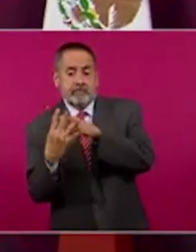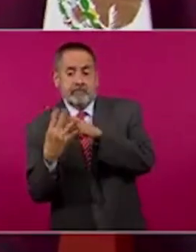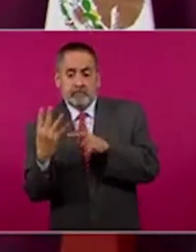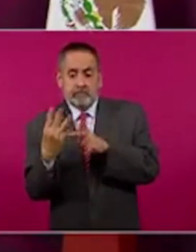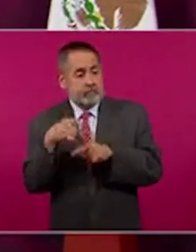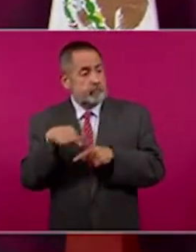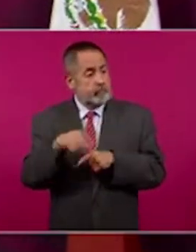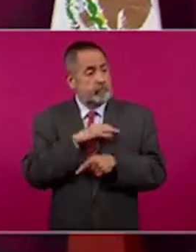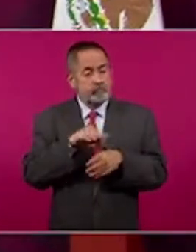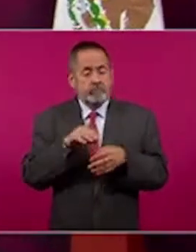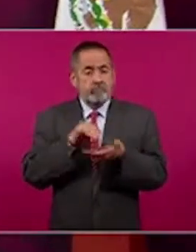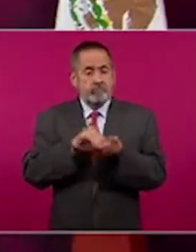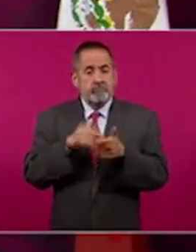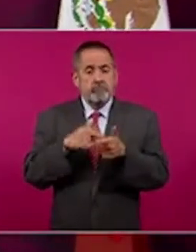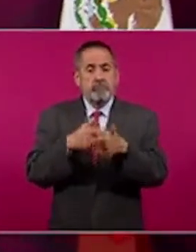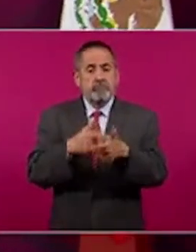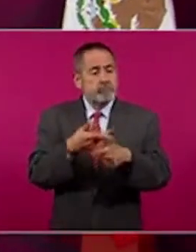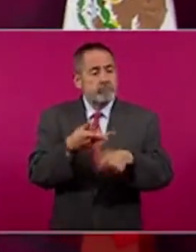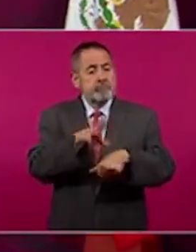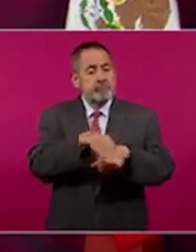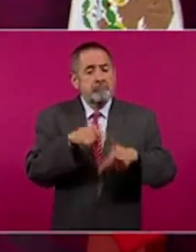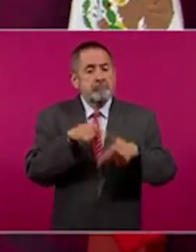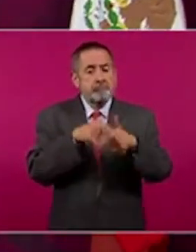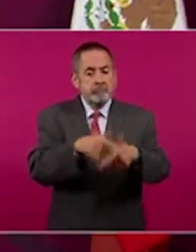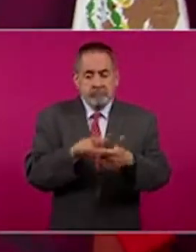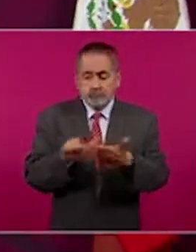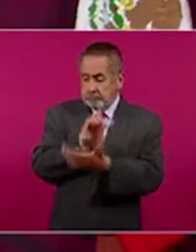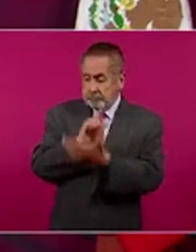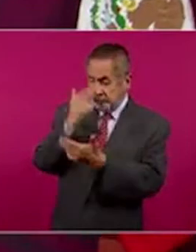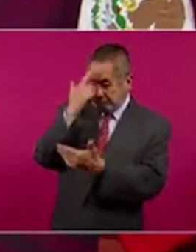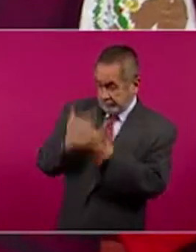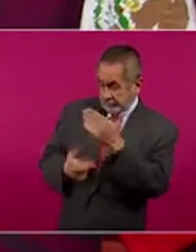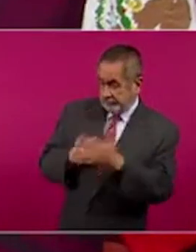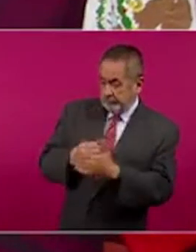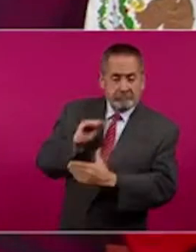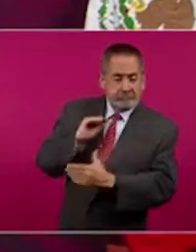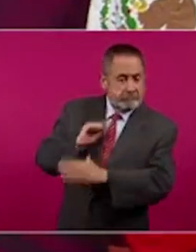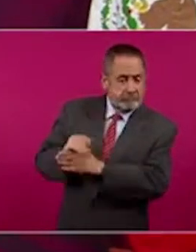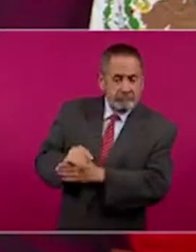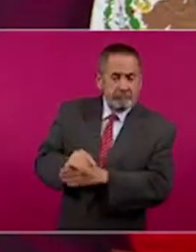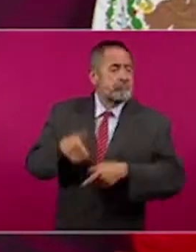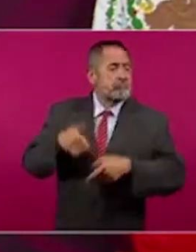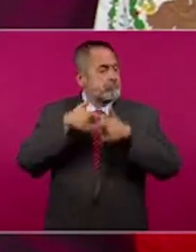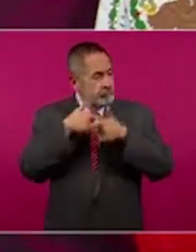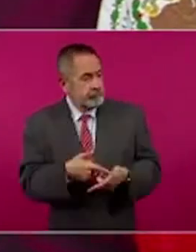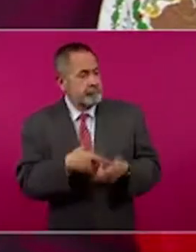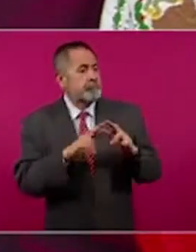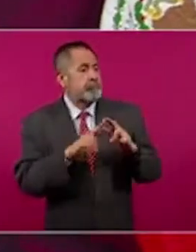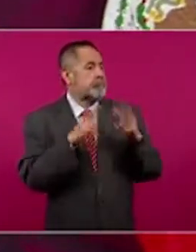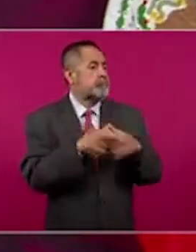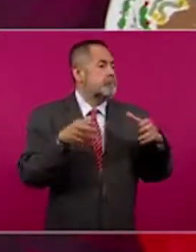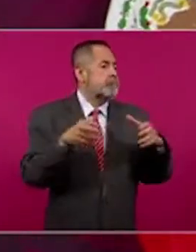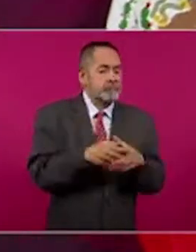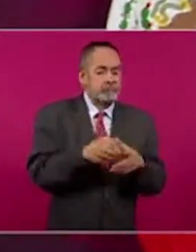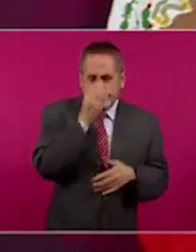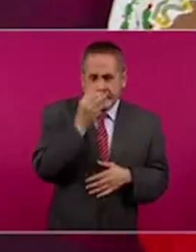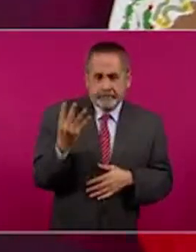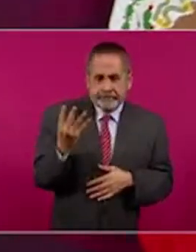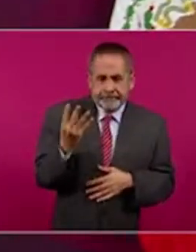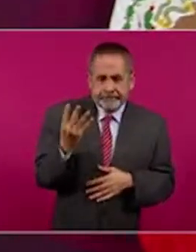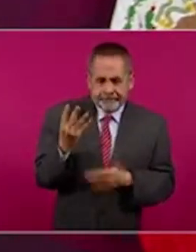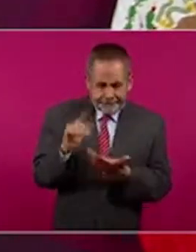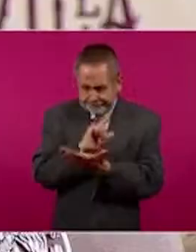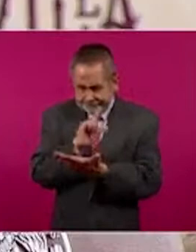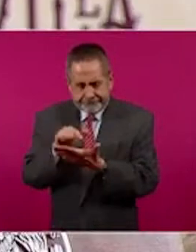el que se les permitiera, violando la Constitución, funcionar con un número que la misma ley